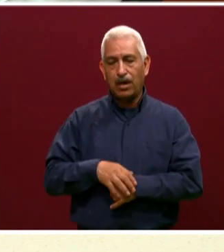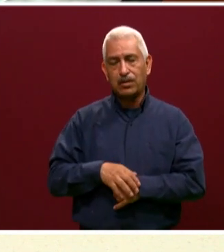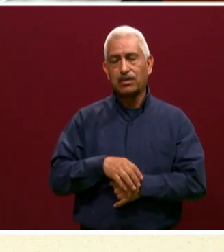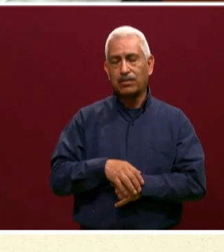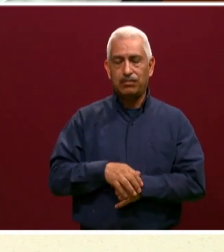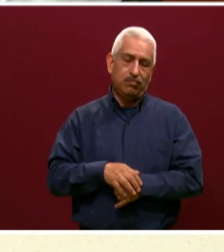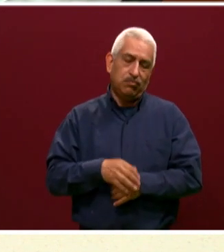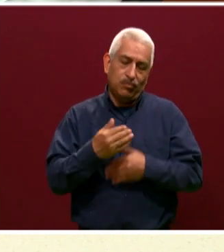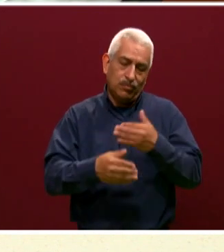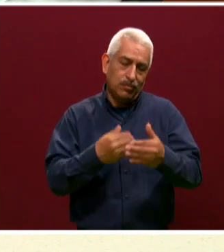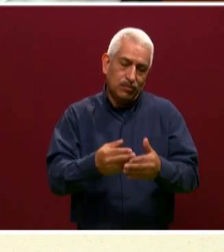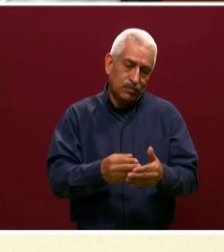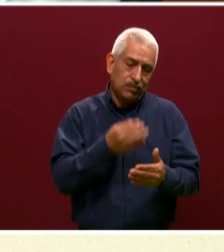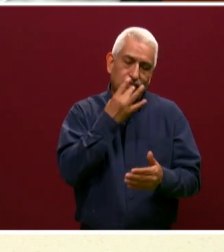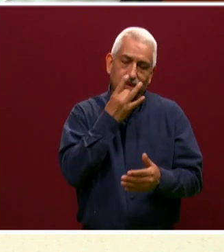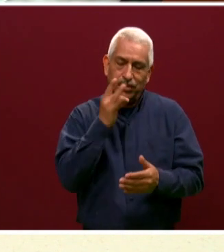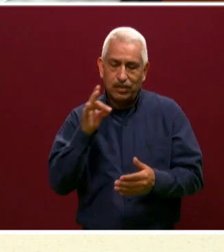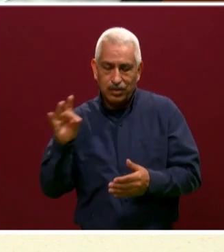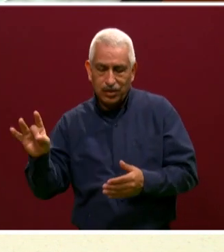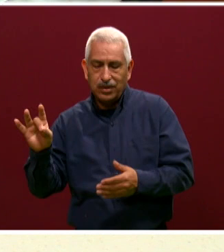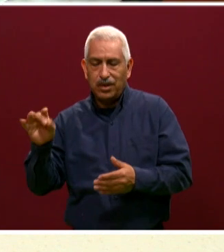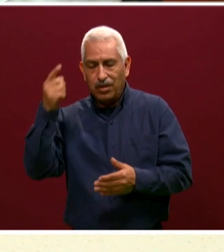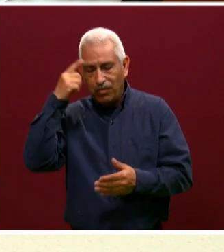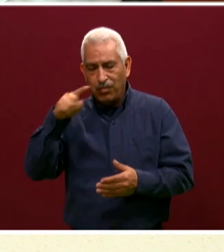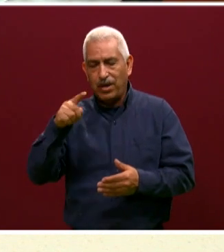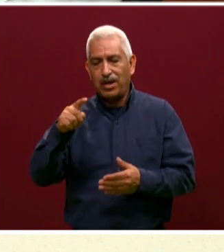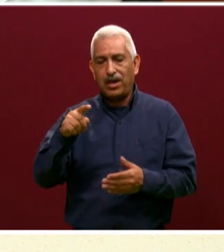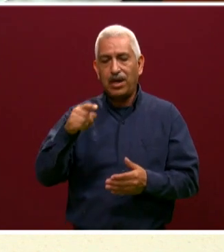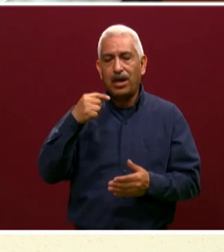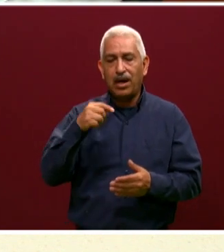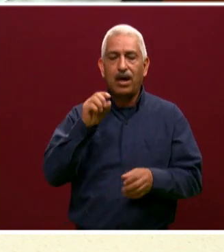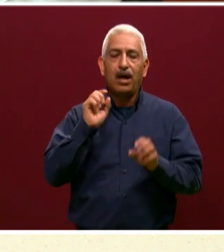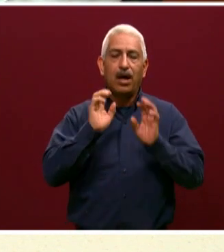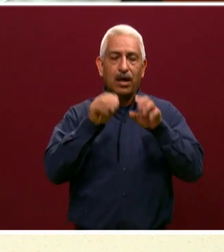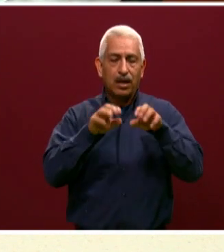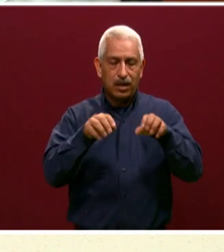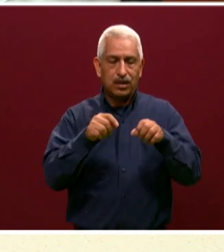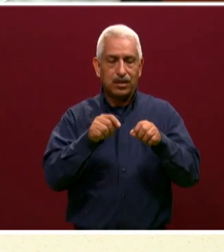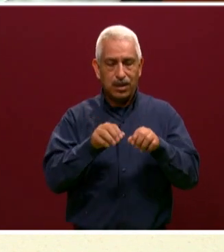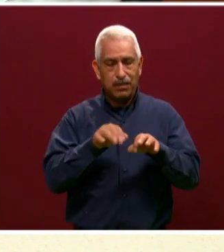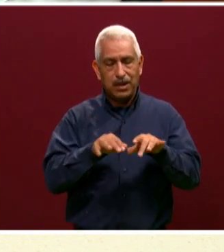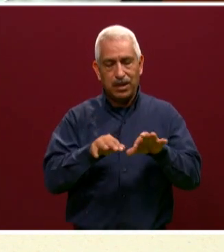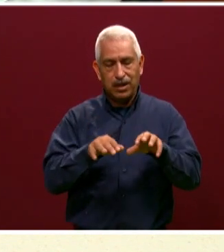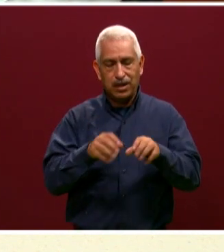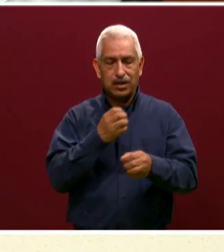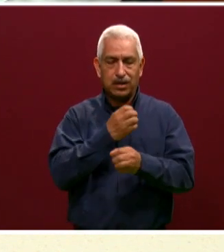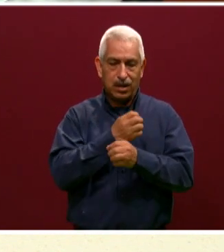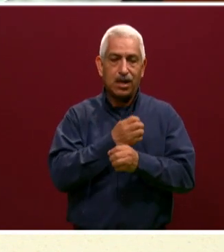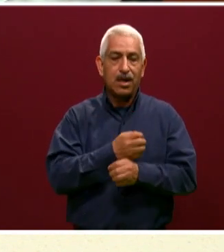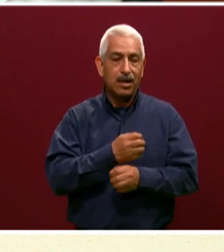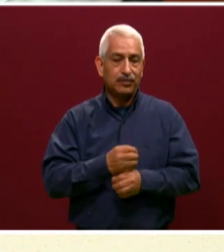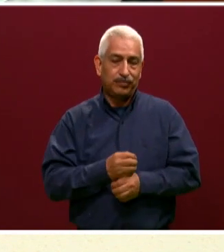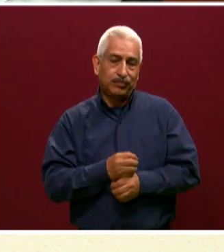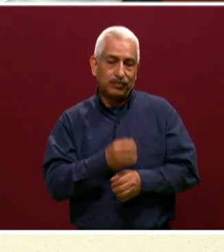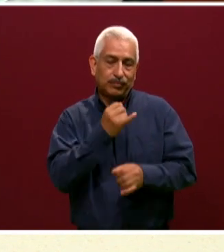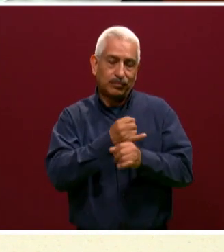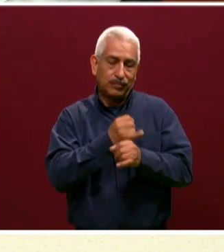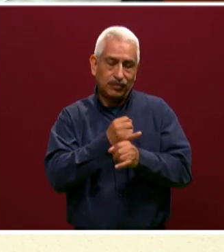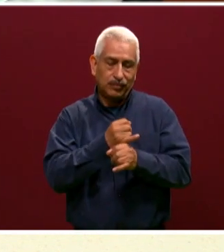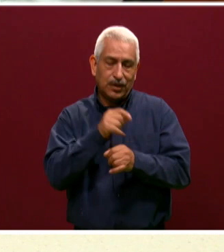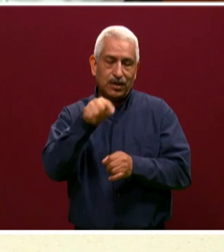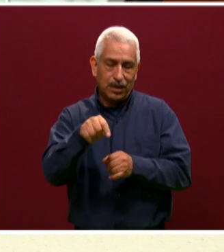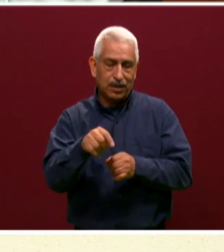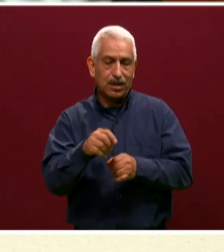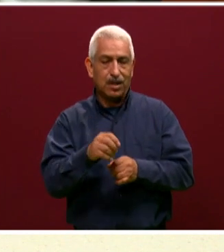lo que tengamos en casa nos sirve. Y, bueno, pues, ojalá que se inscriban y se preinscriban muchos muchachos y muchachas a este sistema de COBAEP.